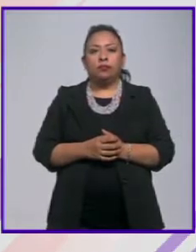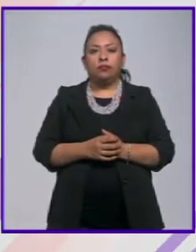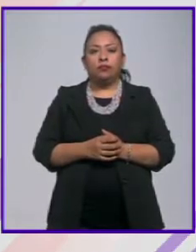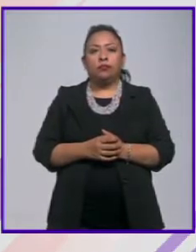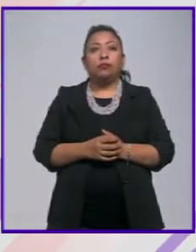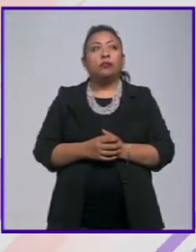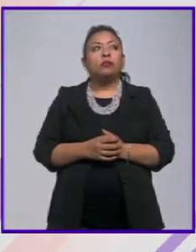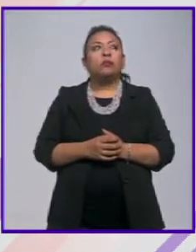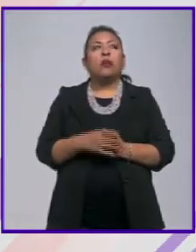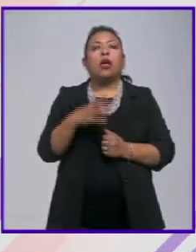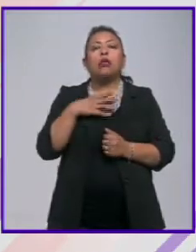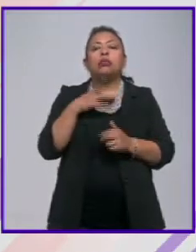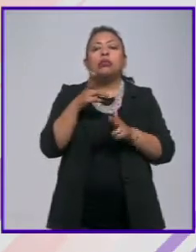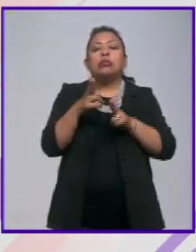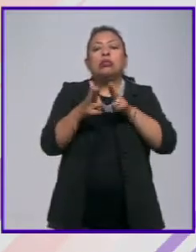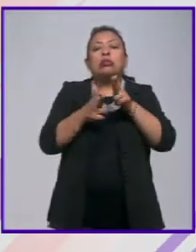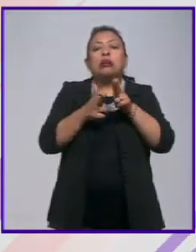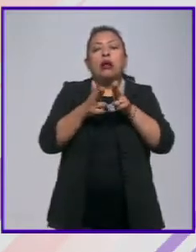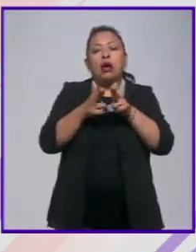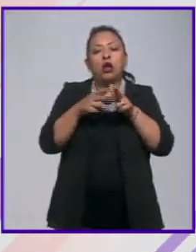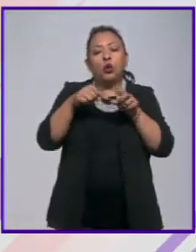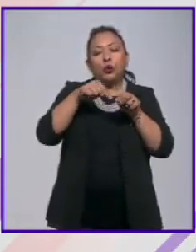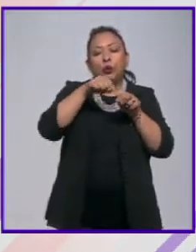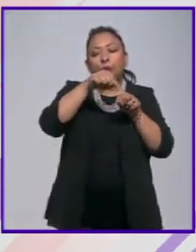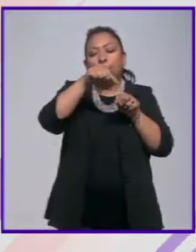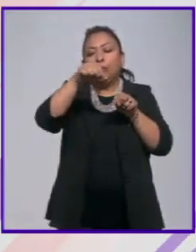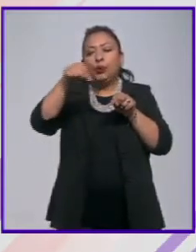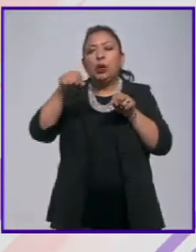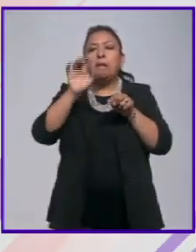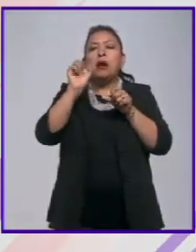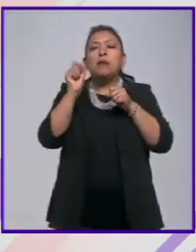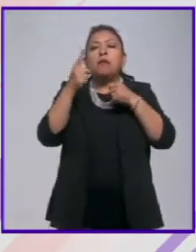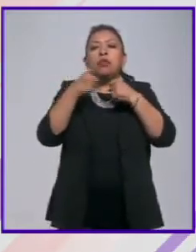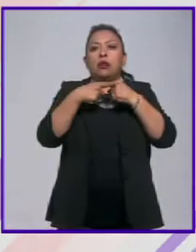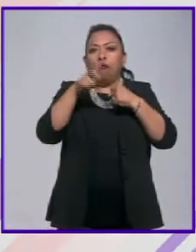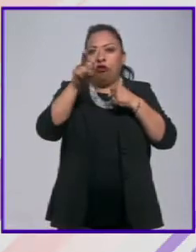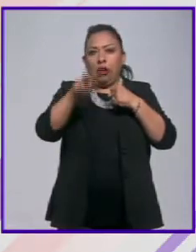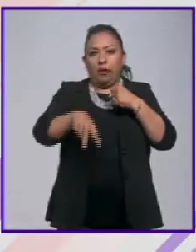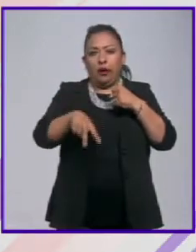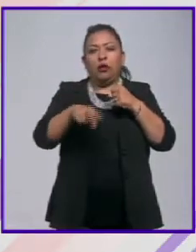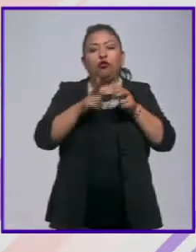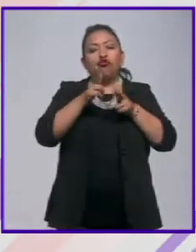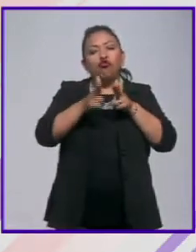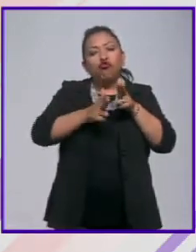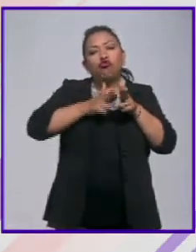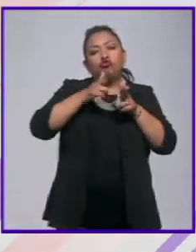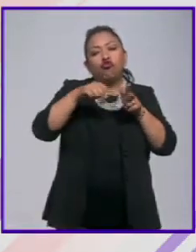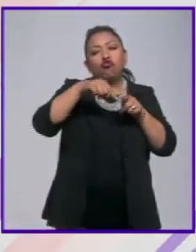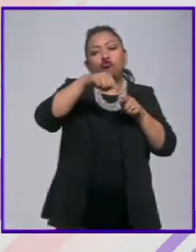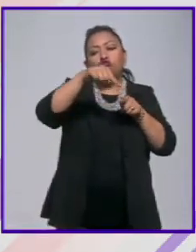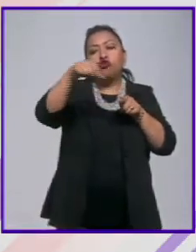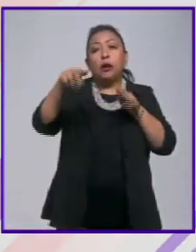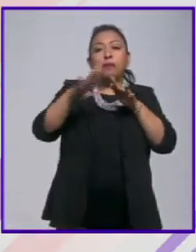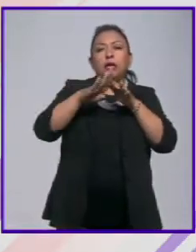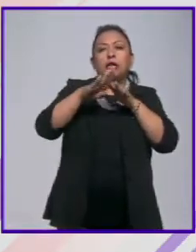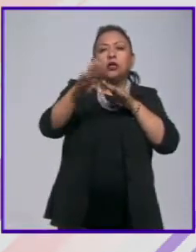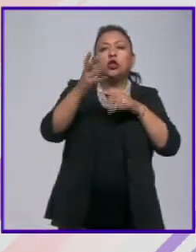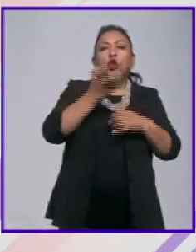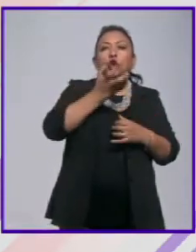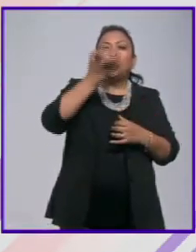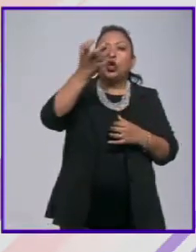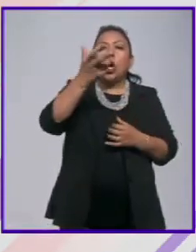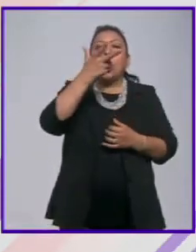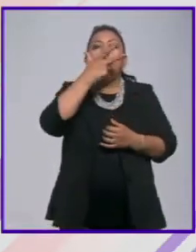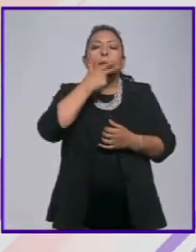un pequeño tren circula sobre su vía como metáfora de una realidad la migración Torreón es de flujo humano de hombres